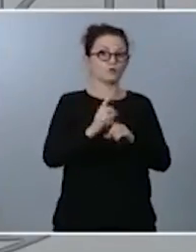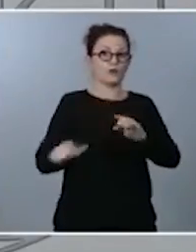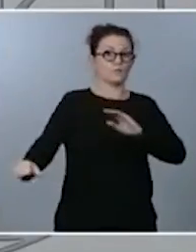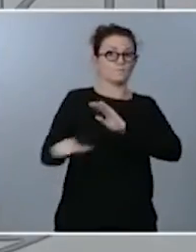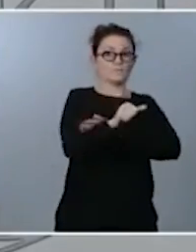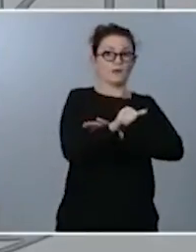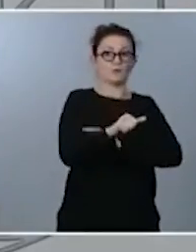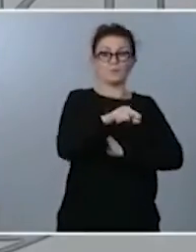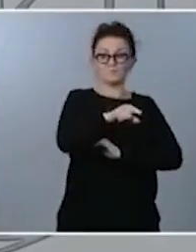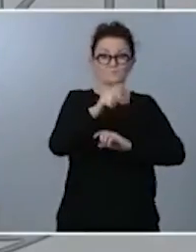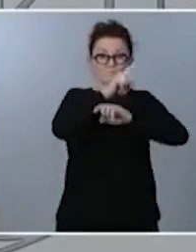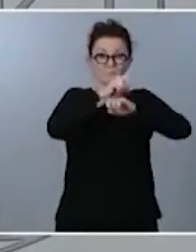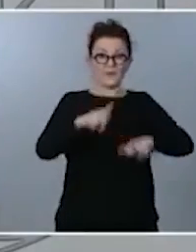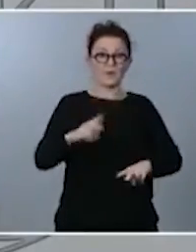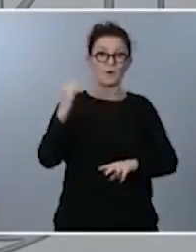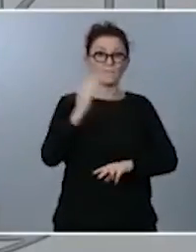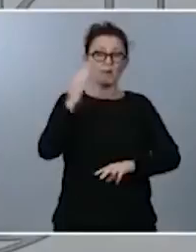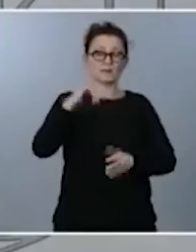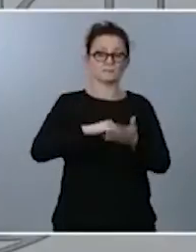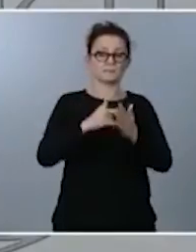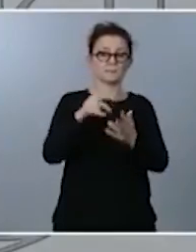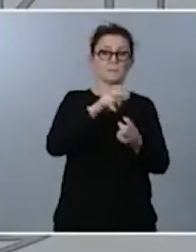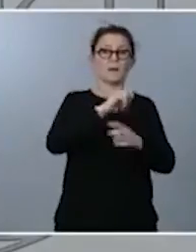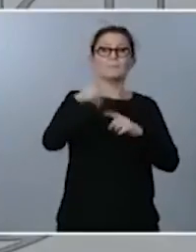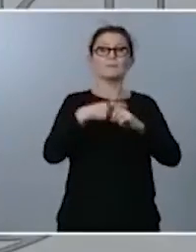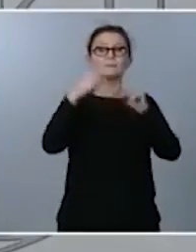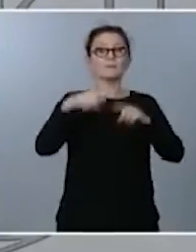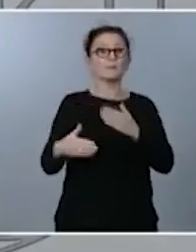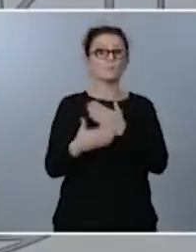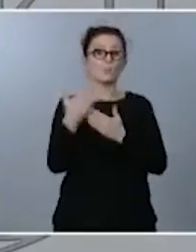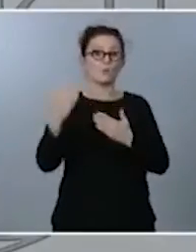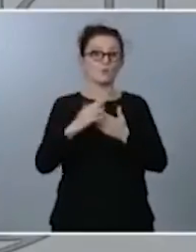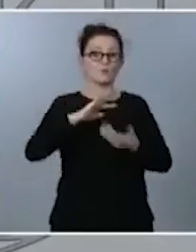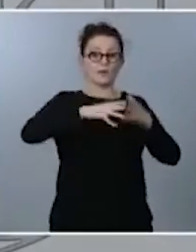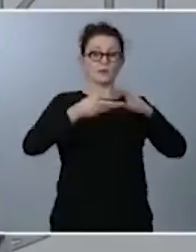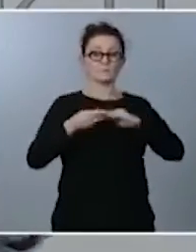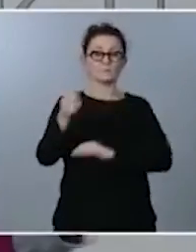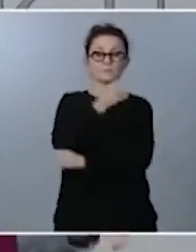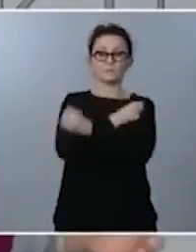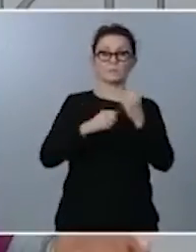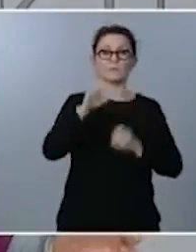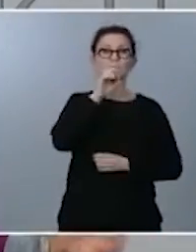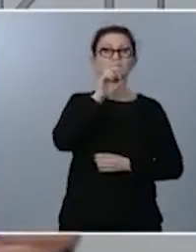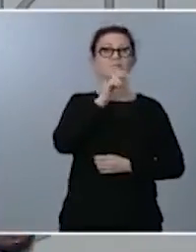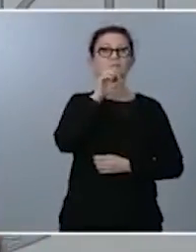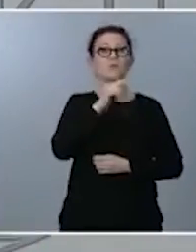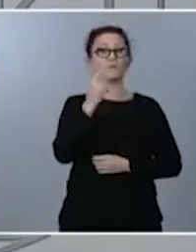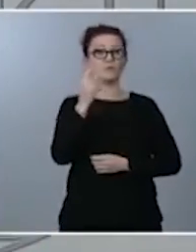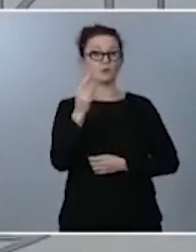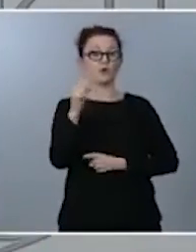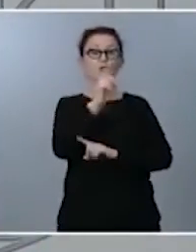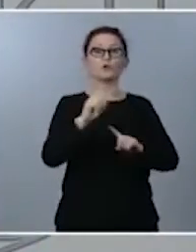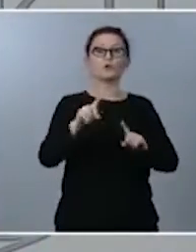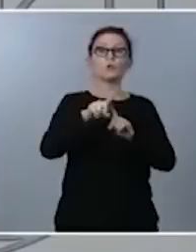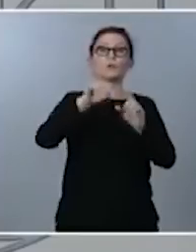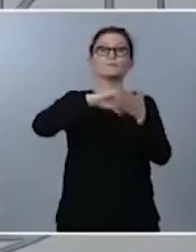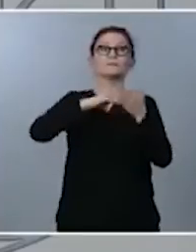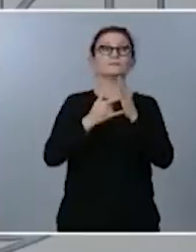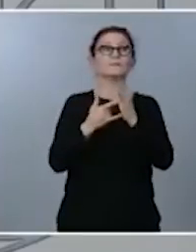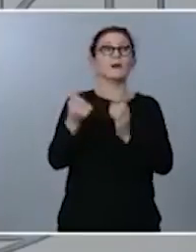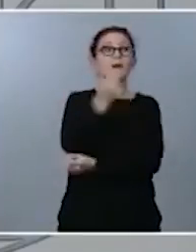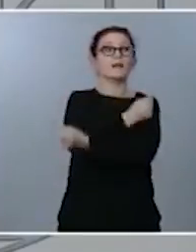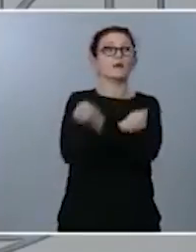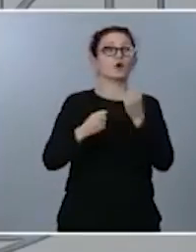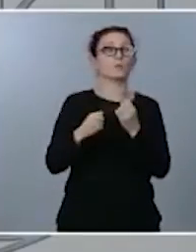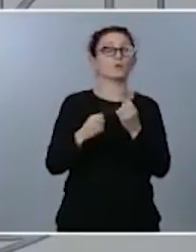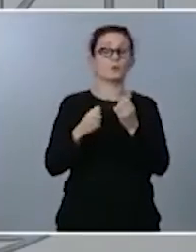y que sea un sistema moderno adaptado a la economía del siglo XXI no a patrones económicos que se están superando y que